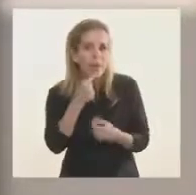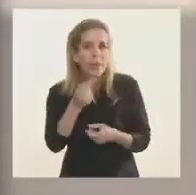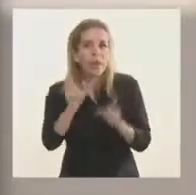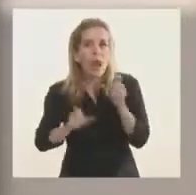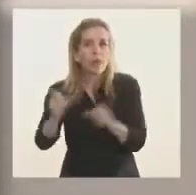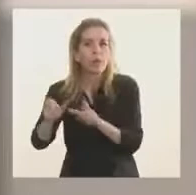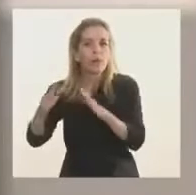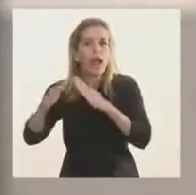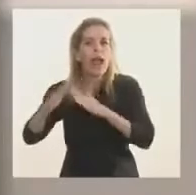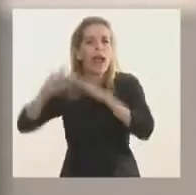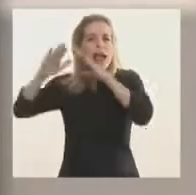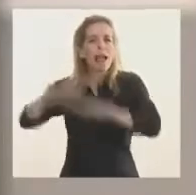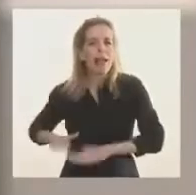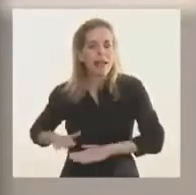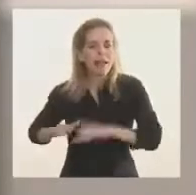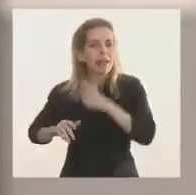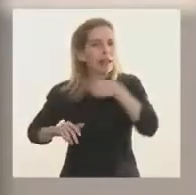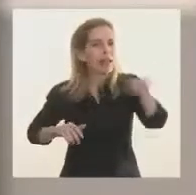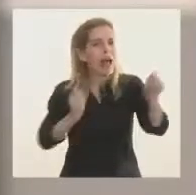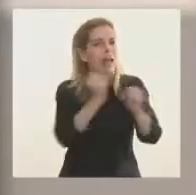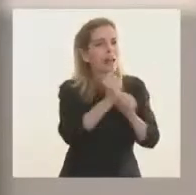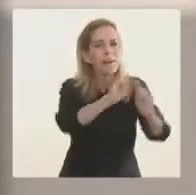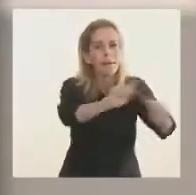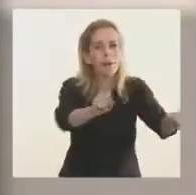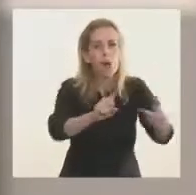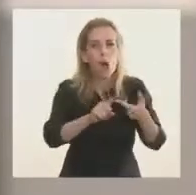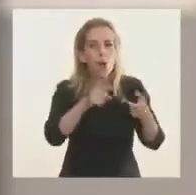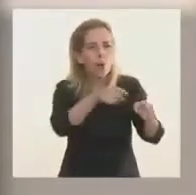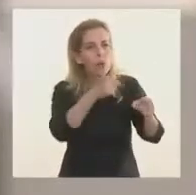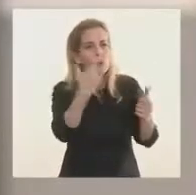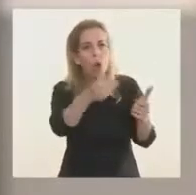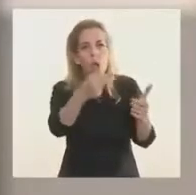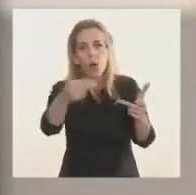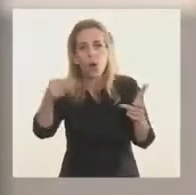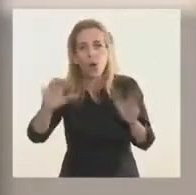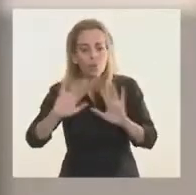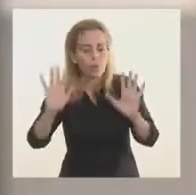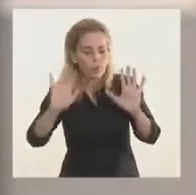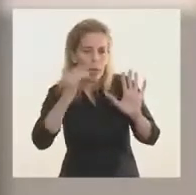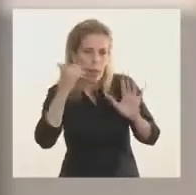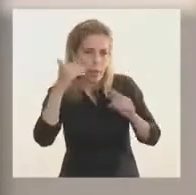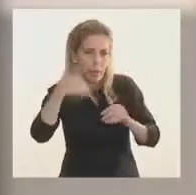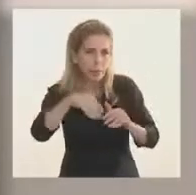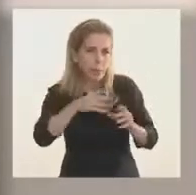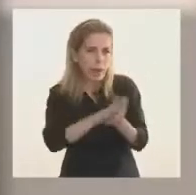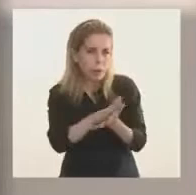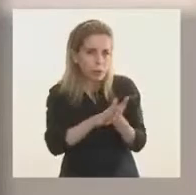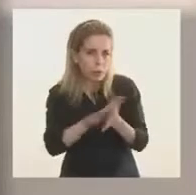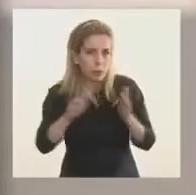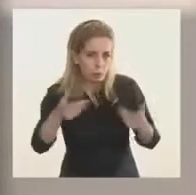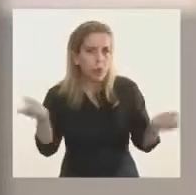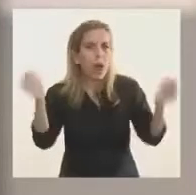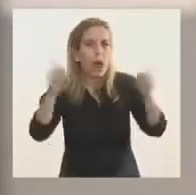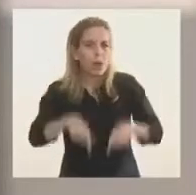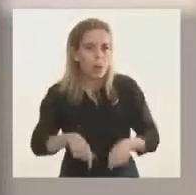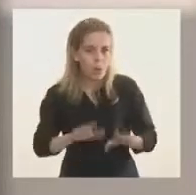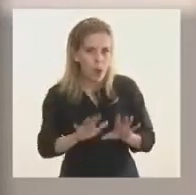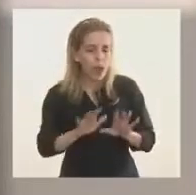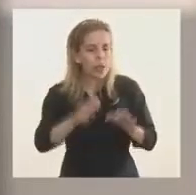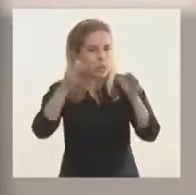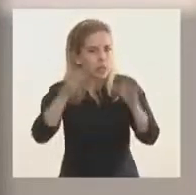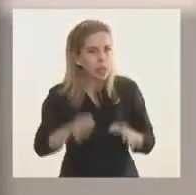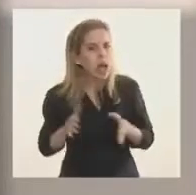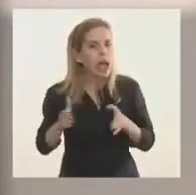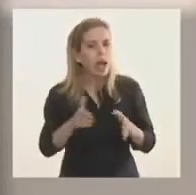o que tal actividad no puede desarrollarse. Pero ya la vamos a comenzar y la vamos a retomar, y ese será el